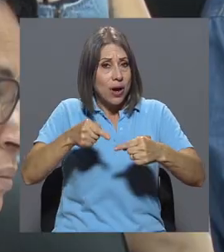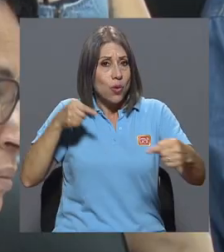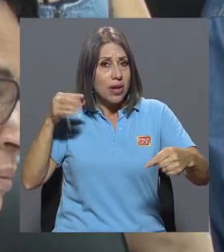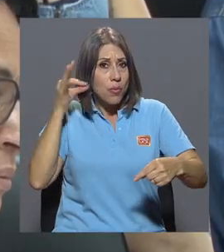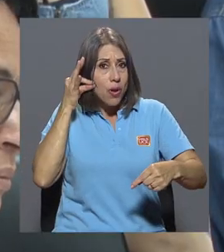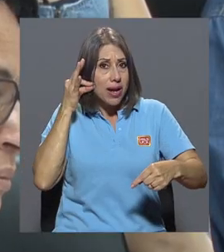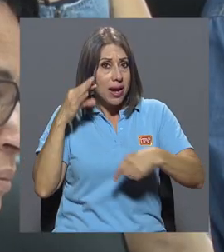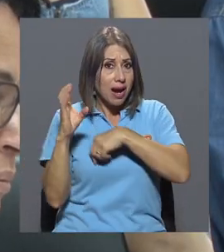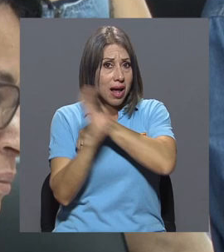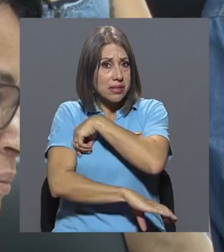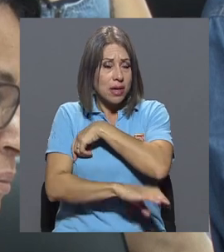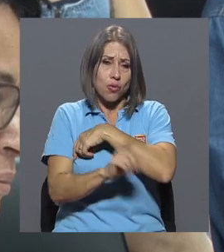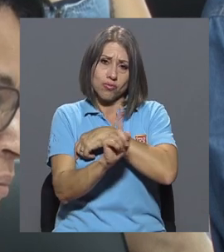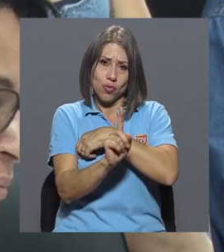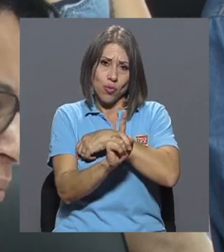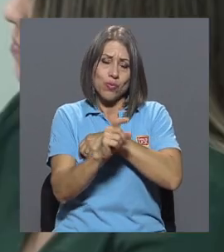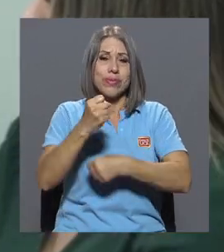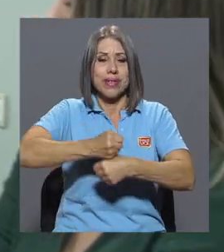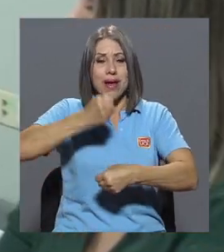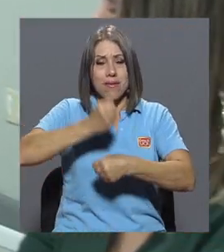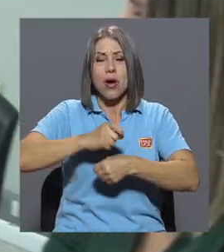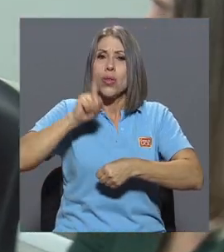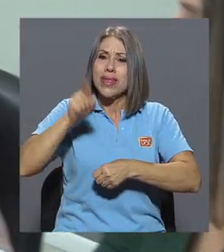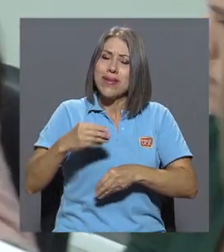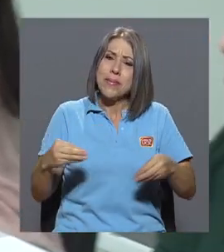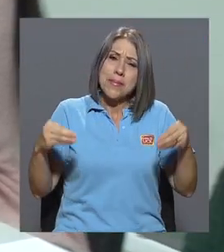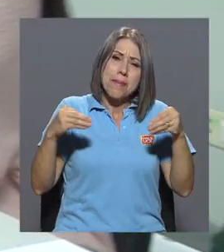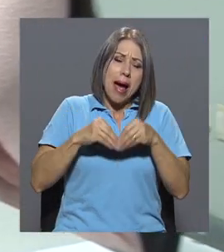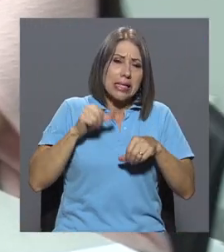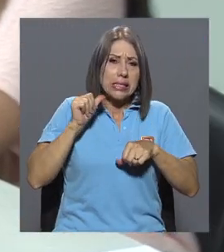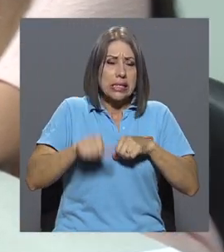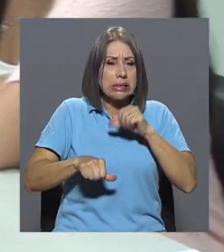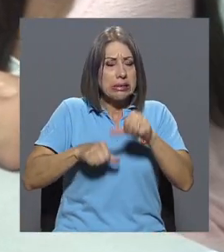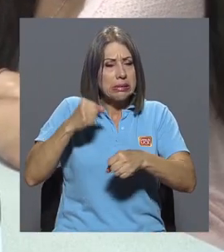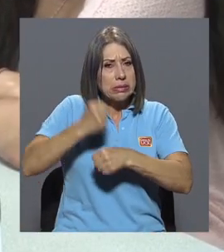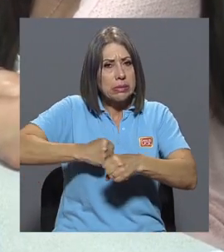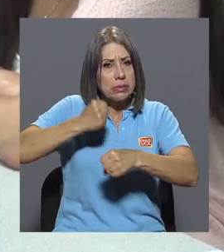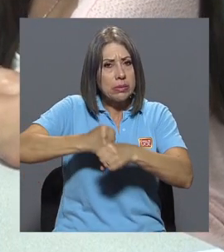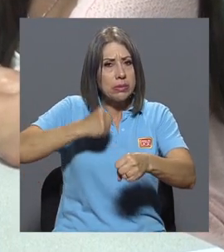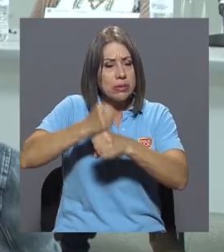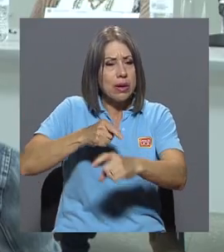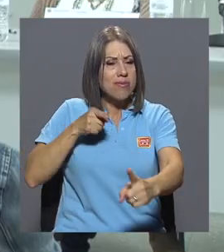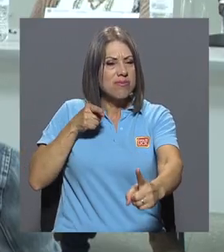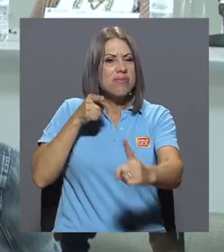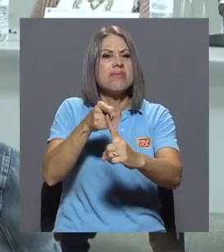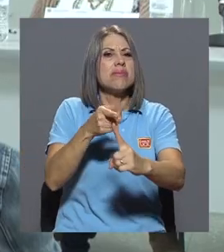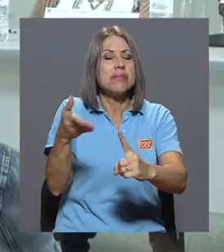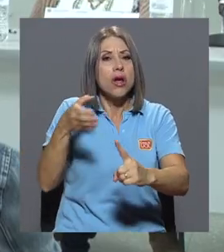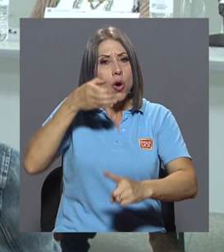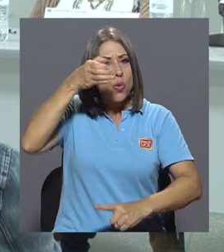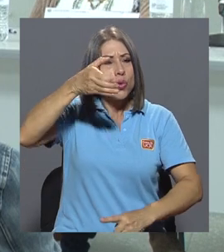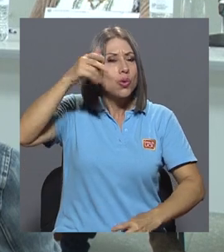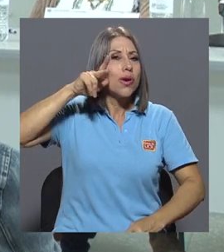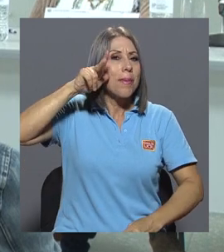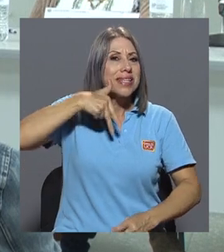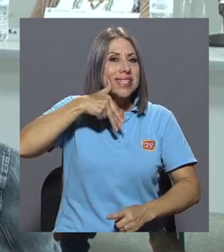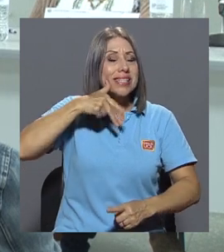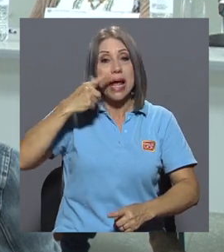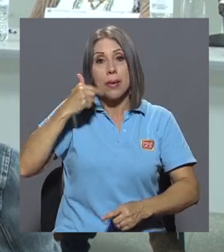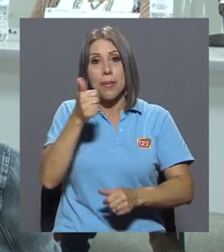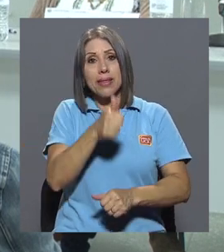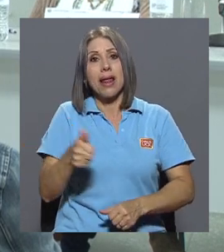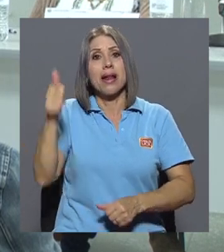De acuerdo con él, el trabajo debe ser aún más arduo y estar dirigido a cambiar la cultura machista y patriarcal